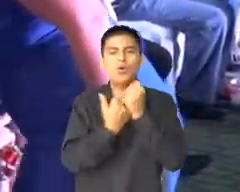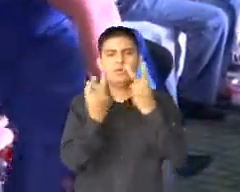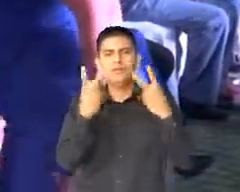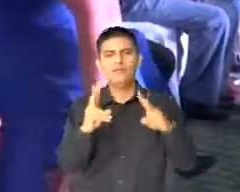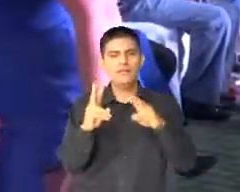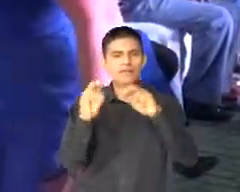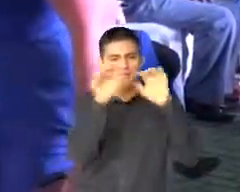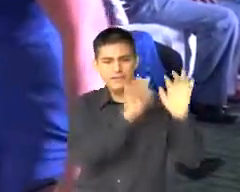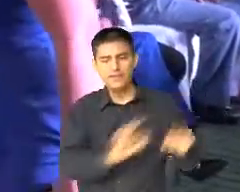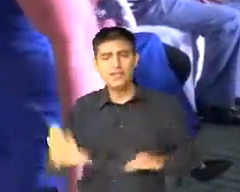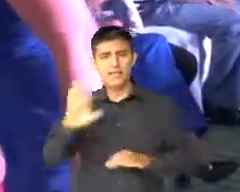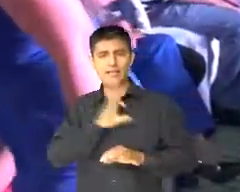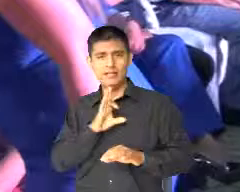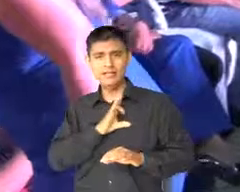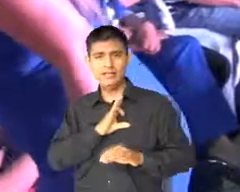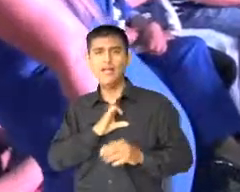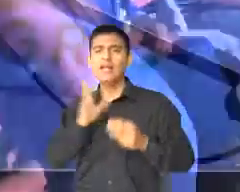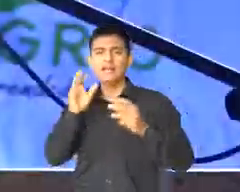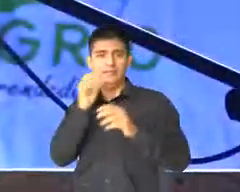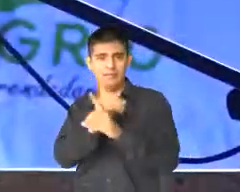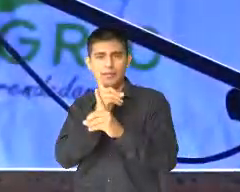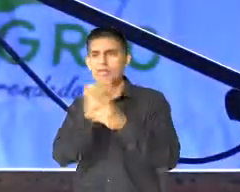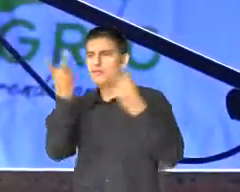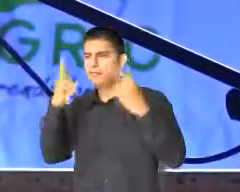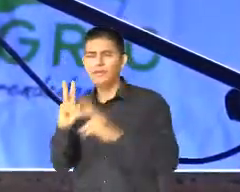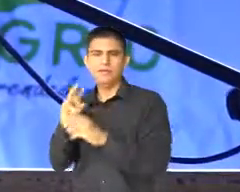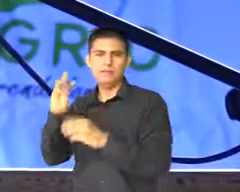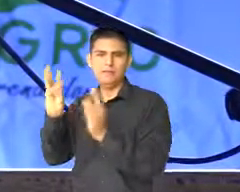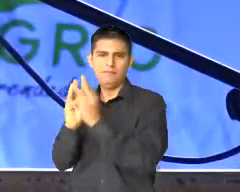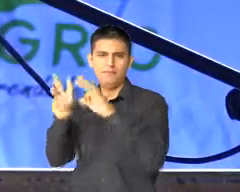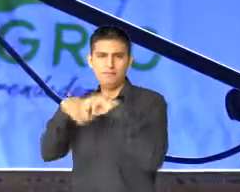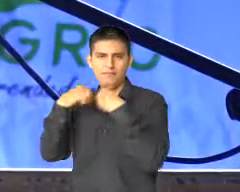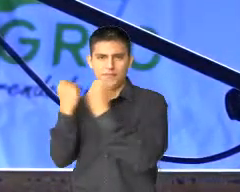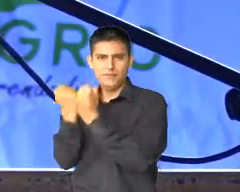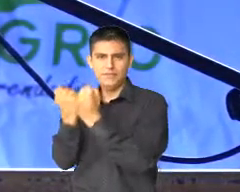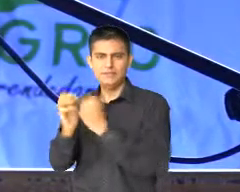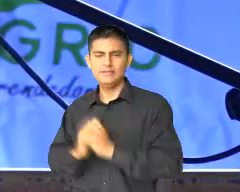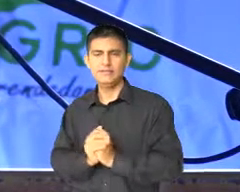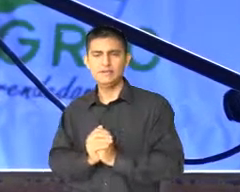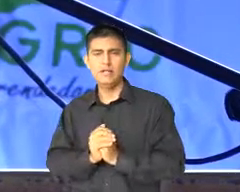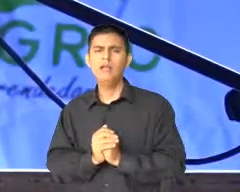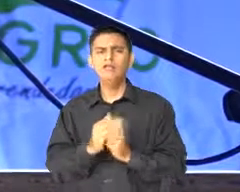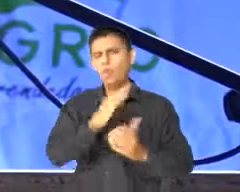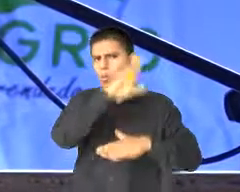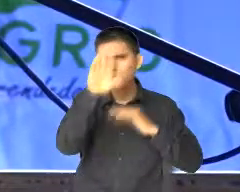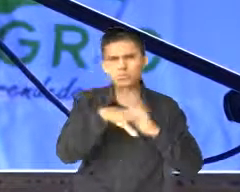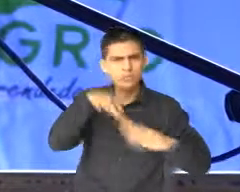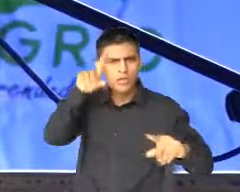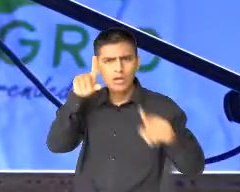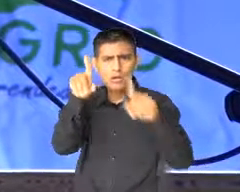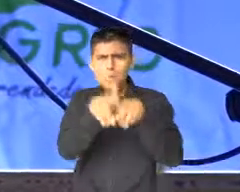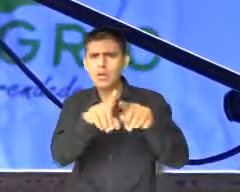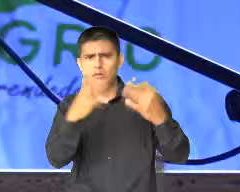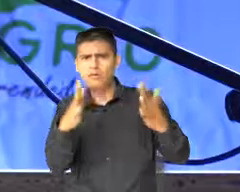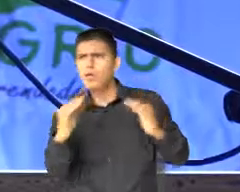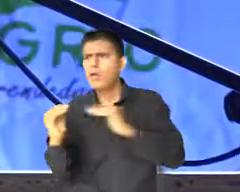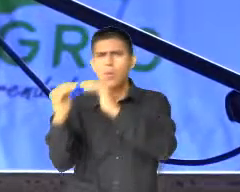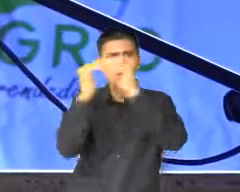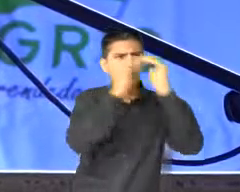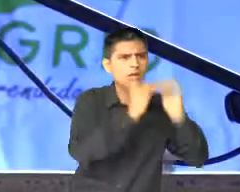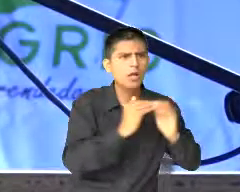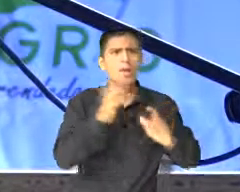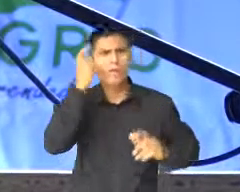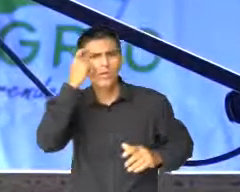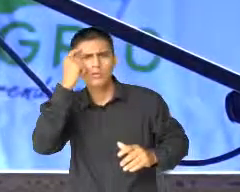Secretaría Técnica de Discapacidades y del MIES. Como ciudadanos, si hablamos de equidad, si hablamos de igualdad, prepararnos y saber